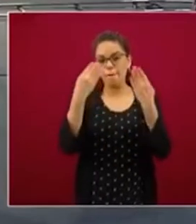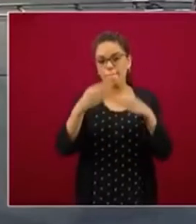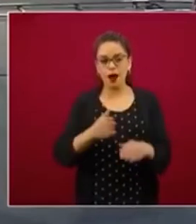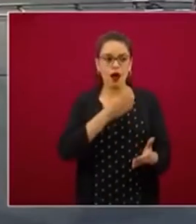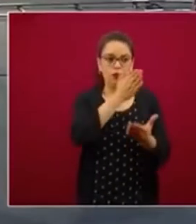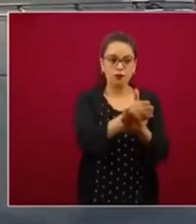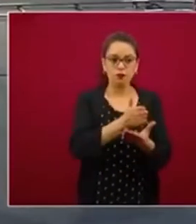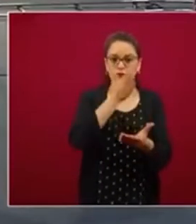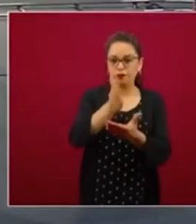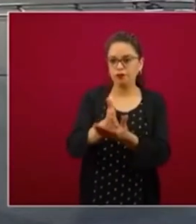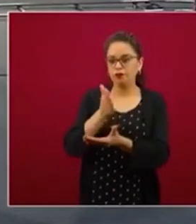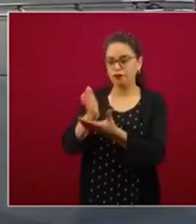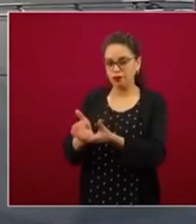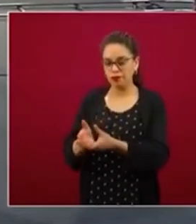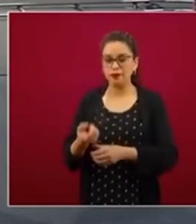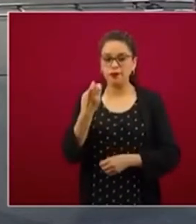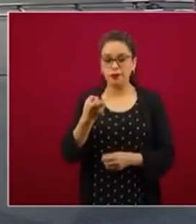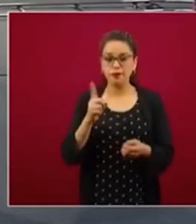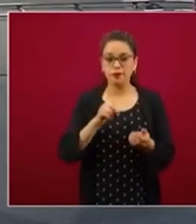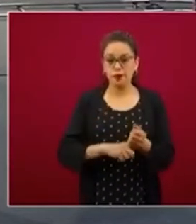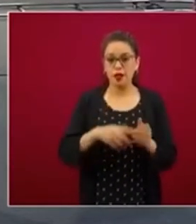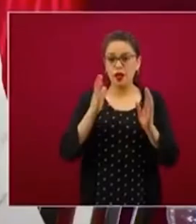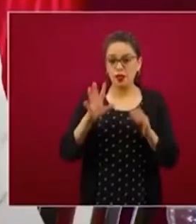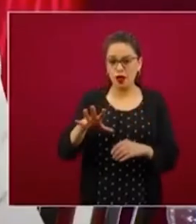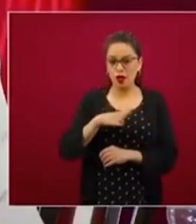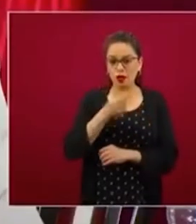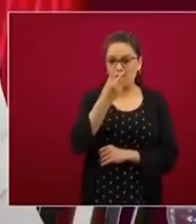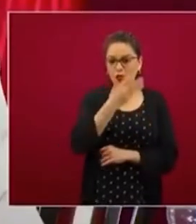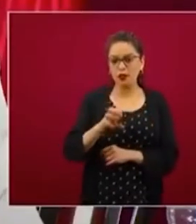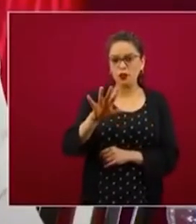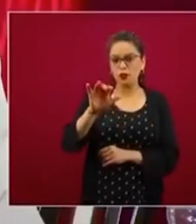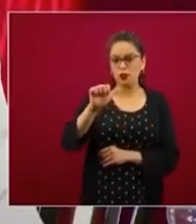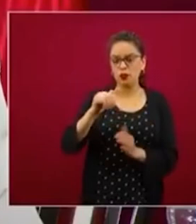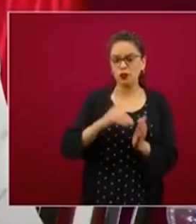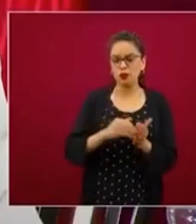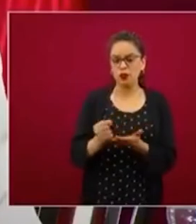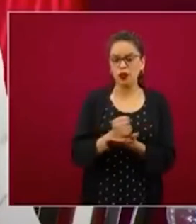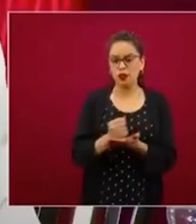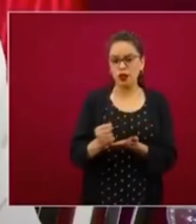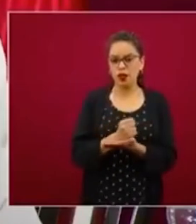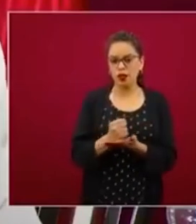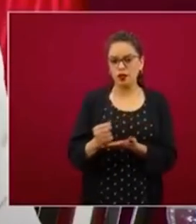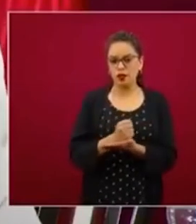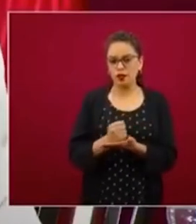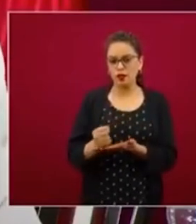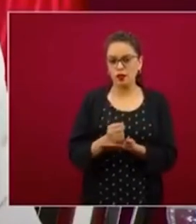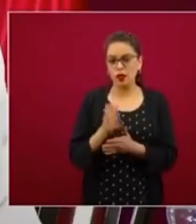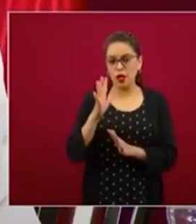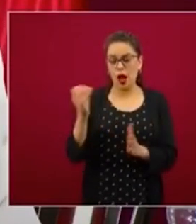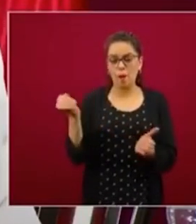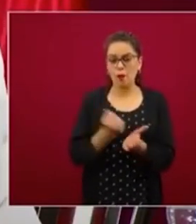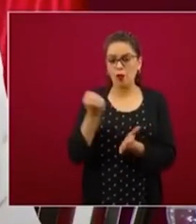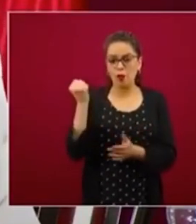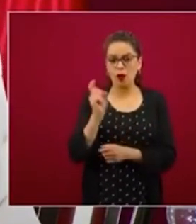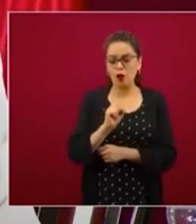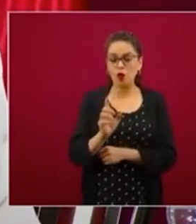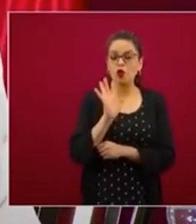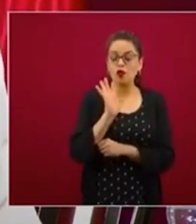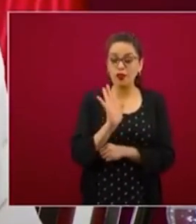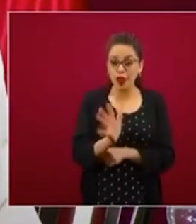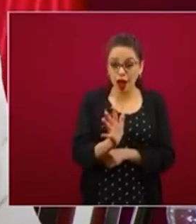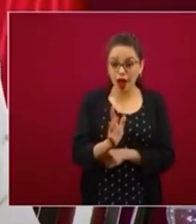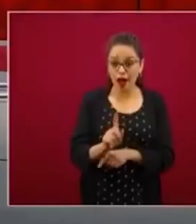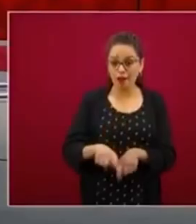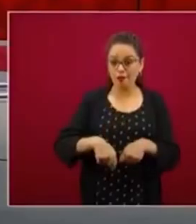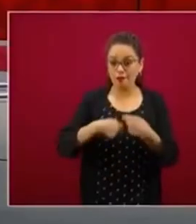lleva ya a 356 mil créditos, que no es que estén aprobados, sino que ya están cobrados,